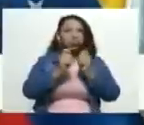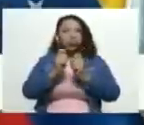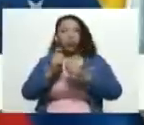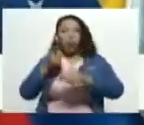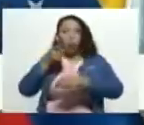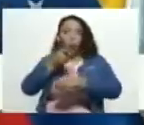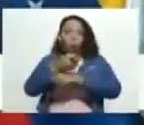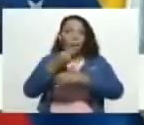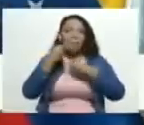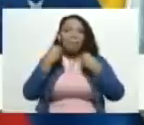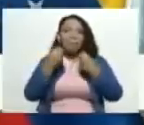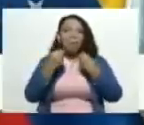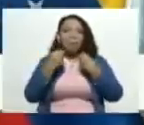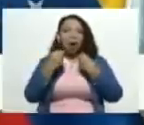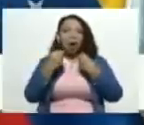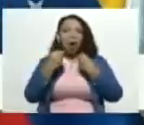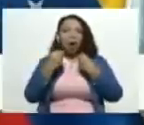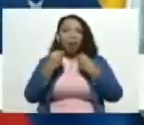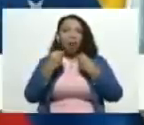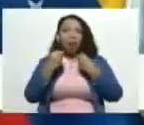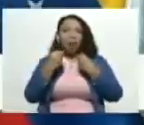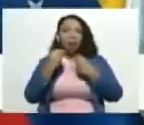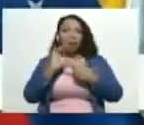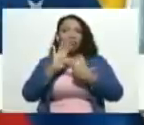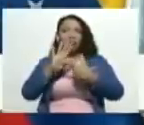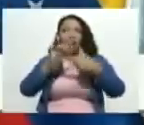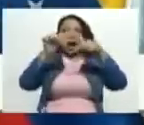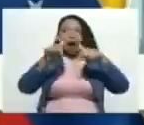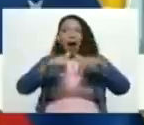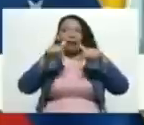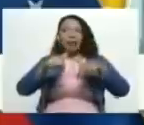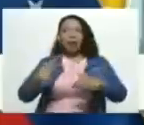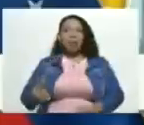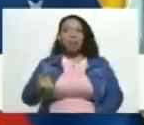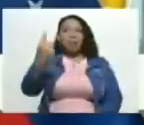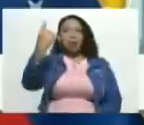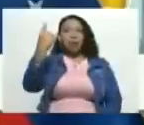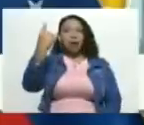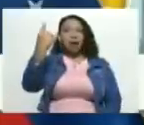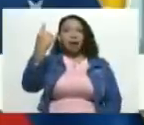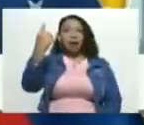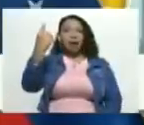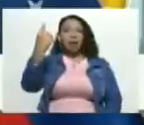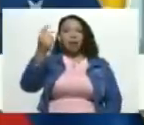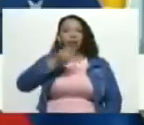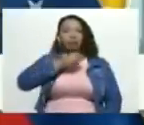tapabocas para... En esta primera rueda de prensa...